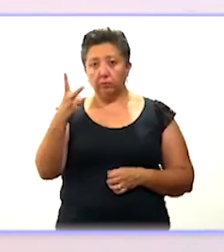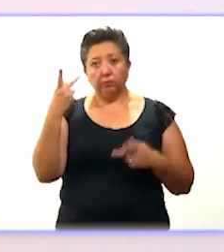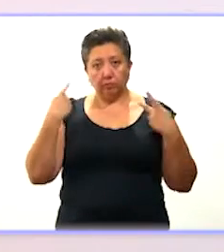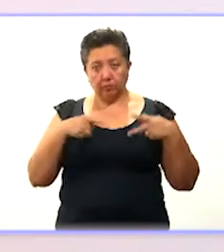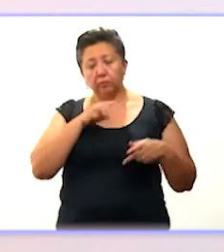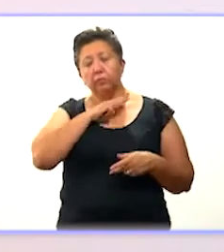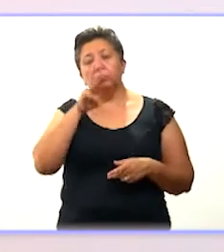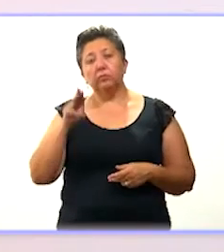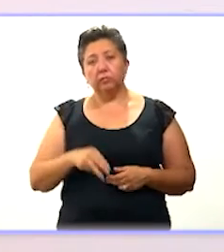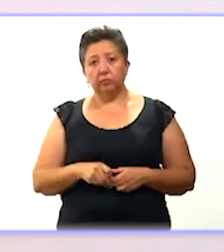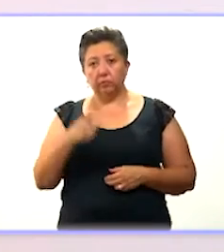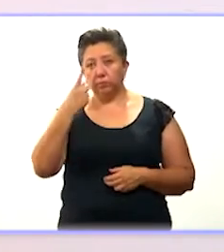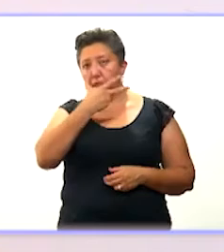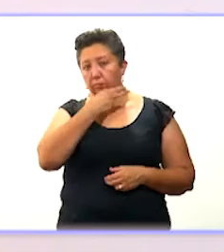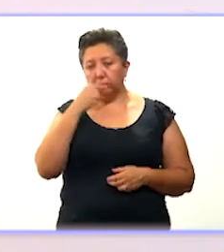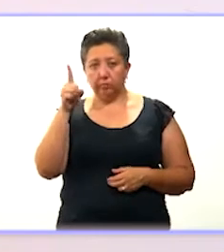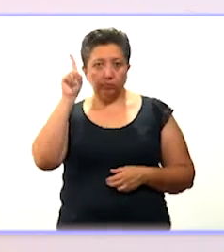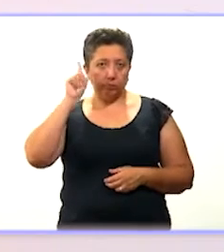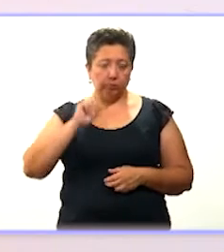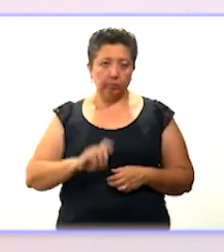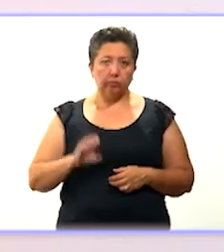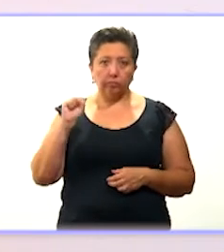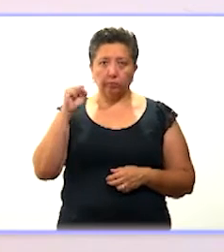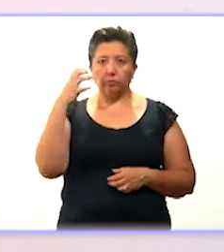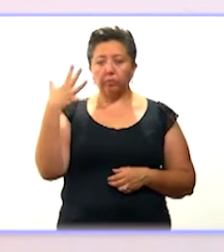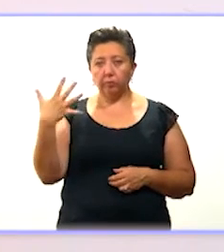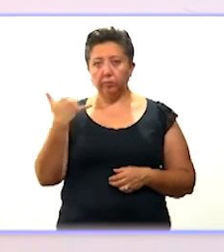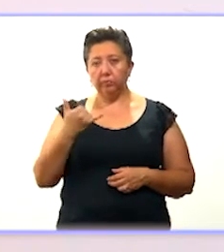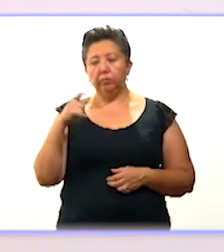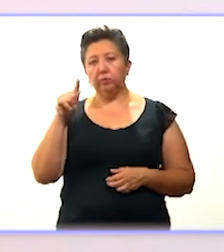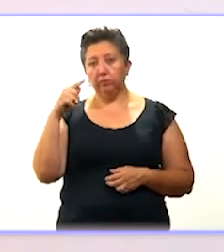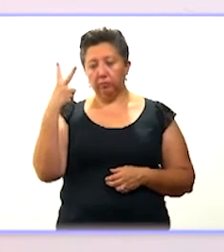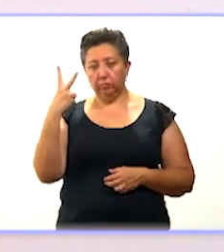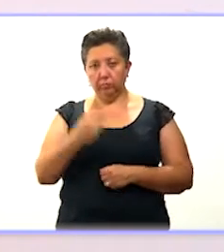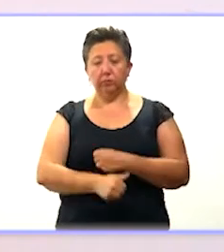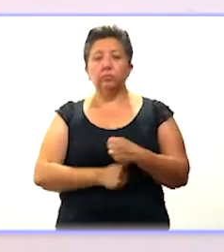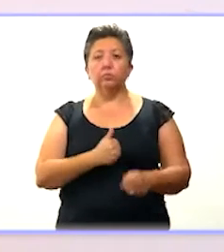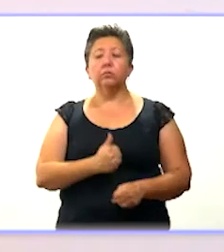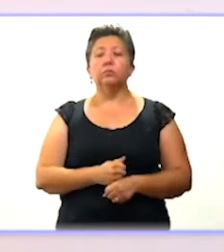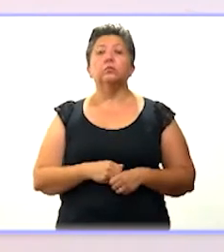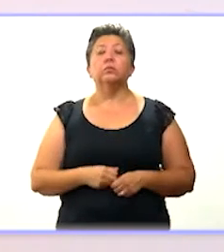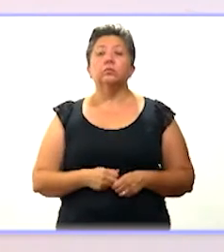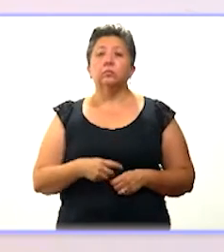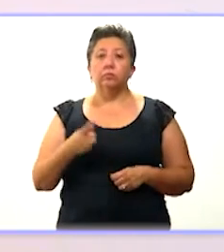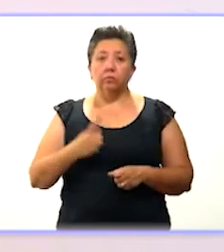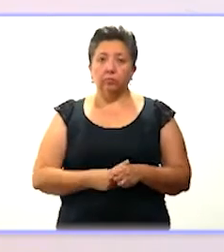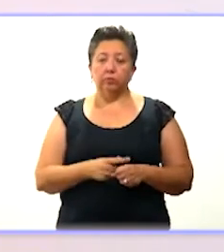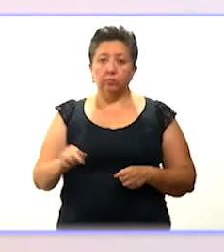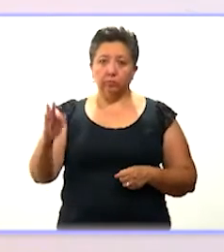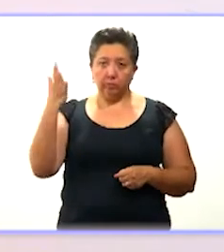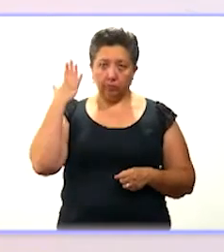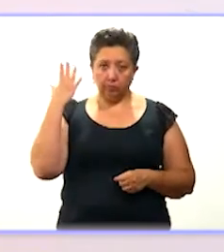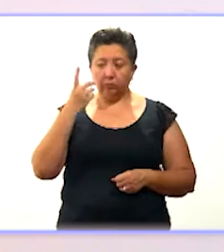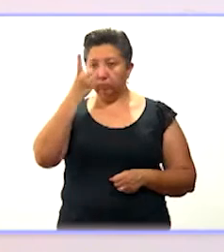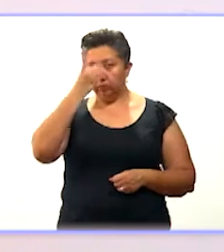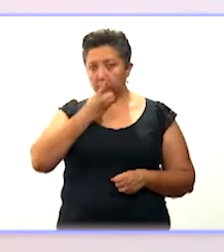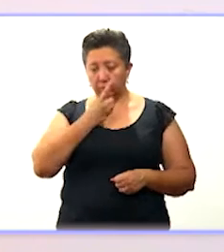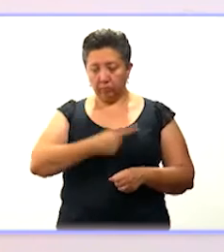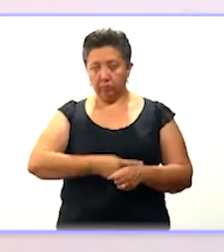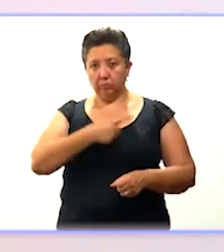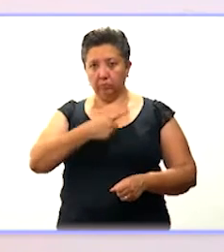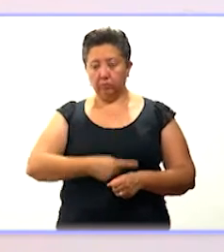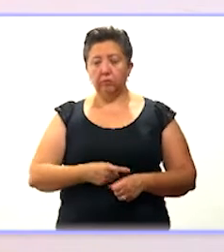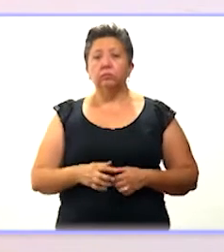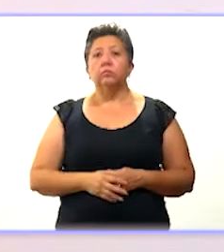personas fallecidas, un hombre y una mujer de 65 y 72 años de edad. Sus principales enfermedades fueron diabetes e